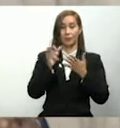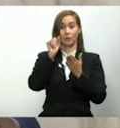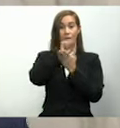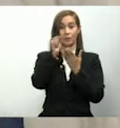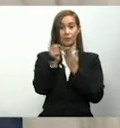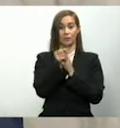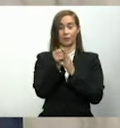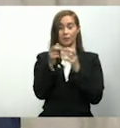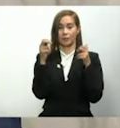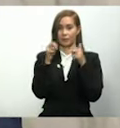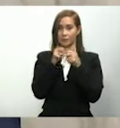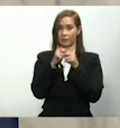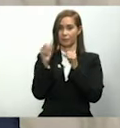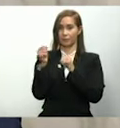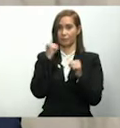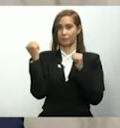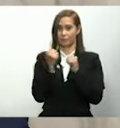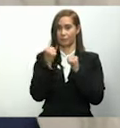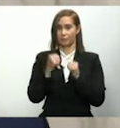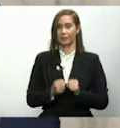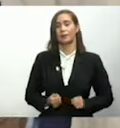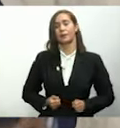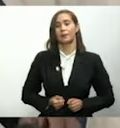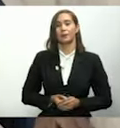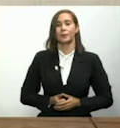transmisión suficientemente robusto.